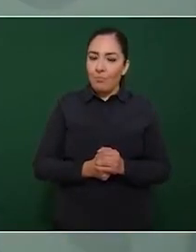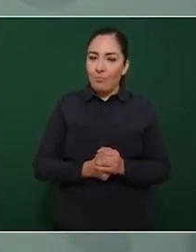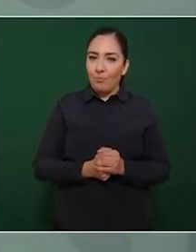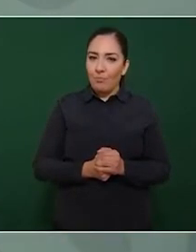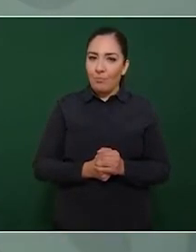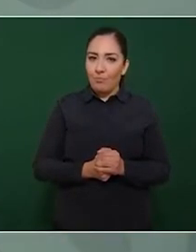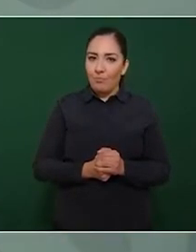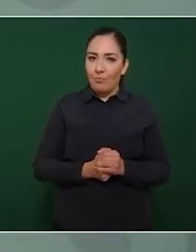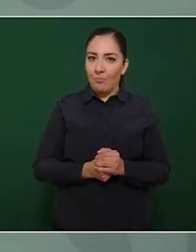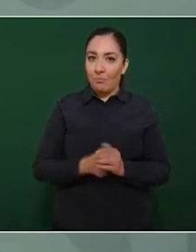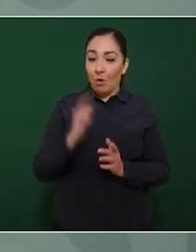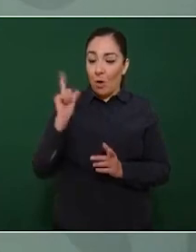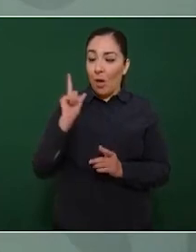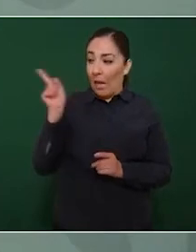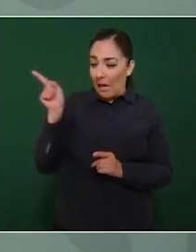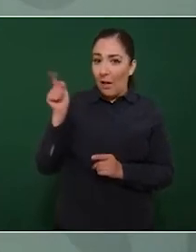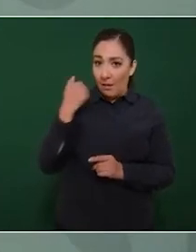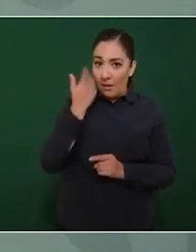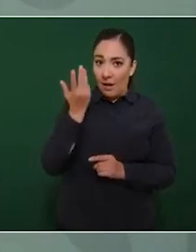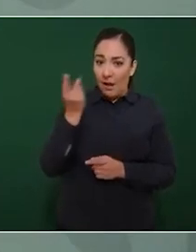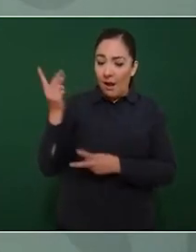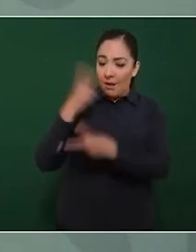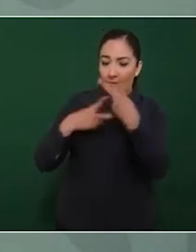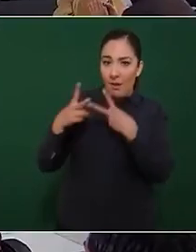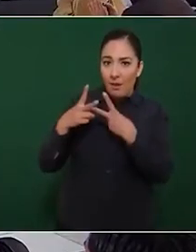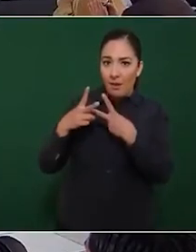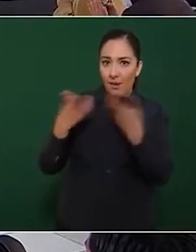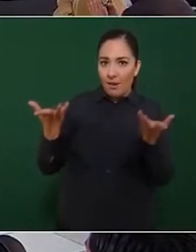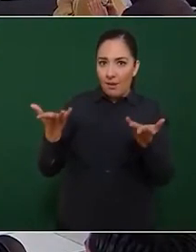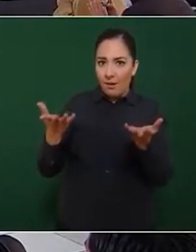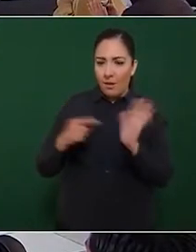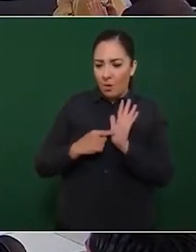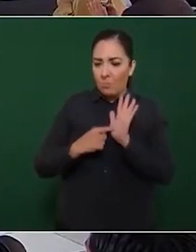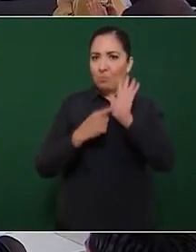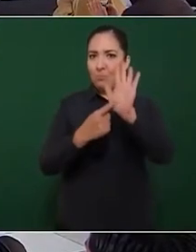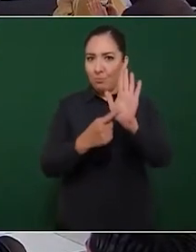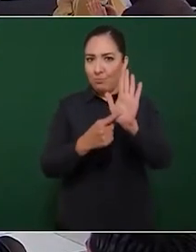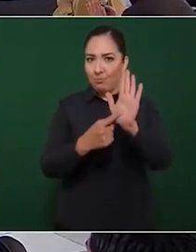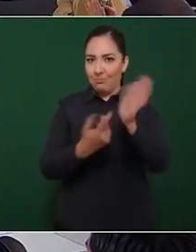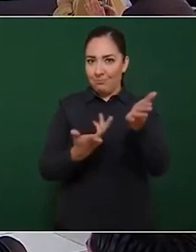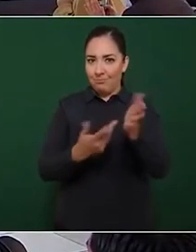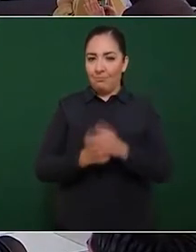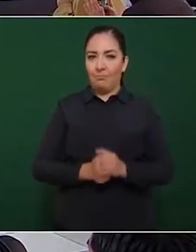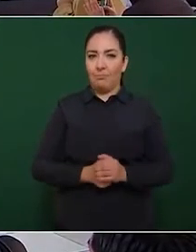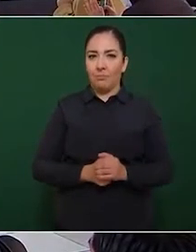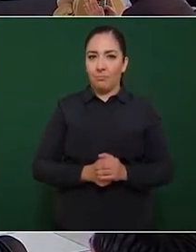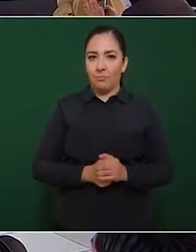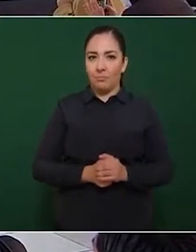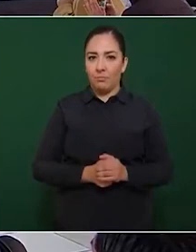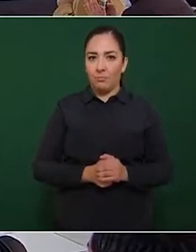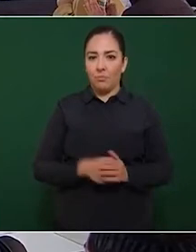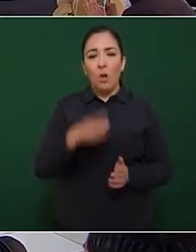lo acepte y lo digo porque cuando protestaron